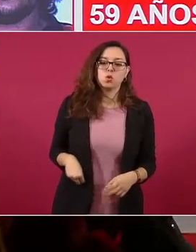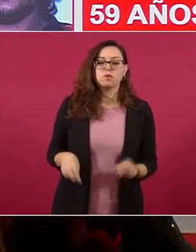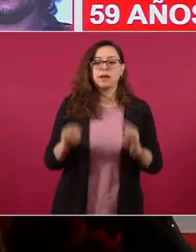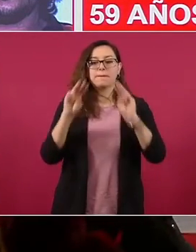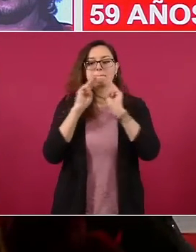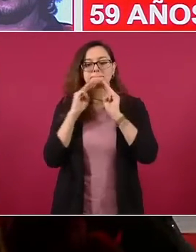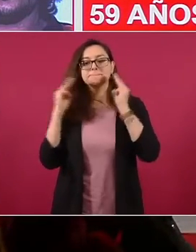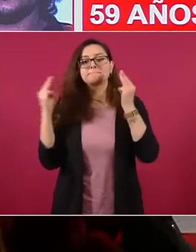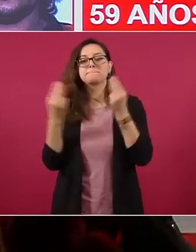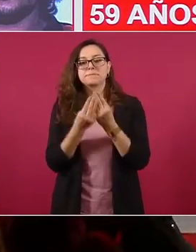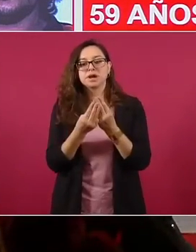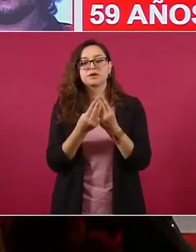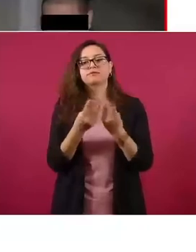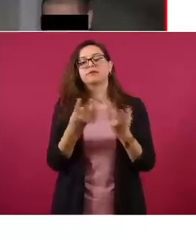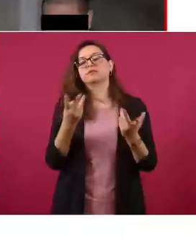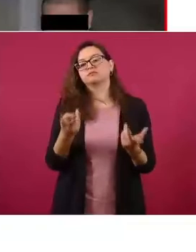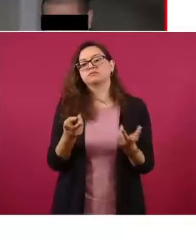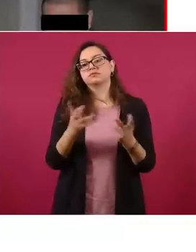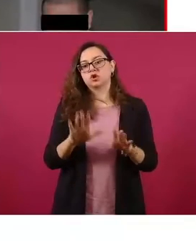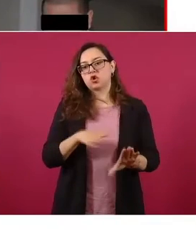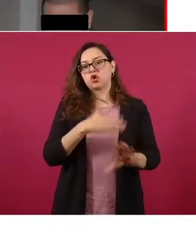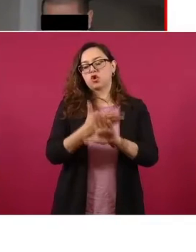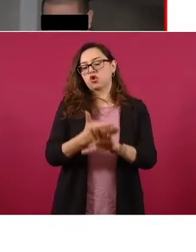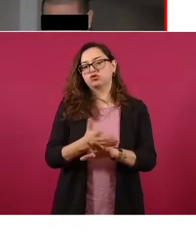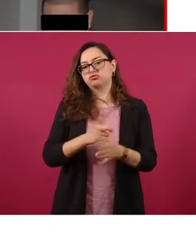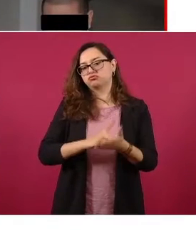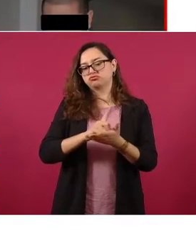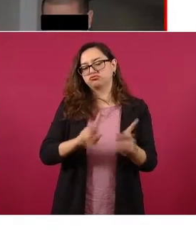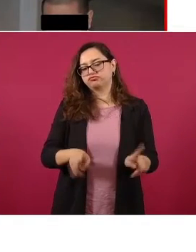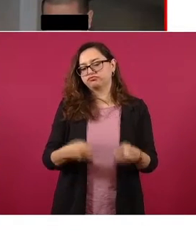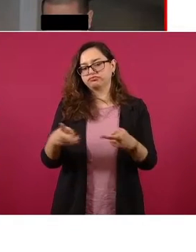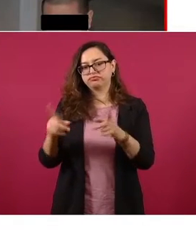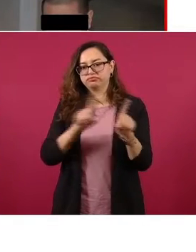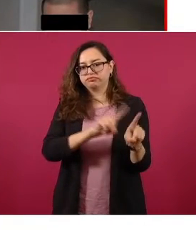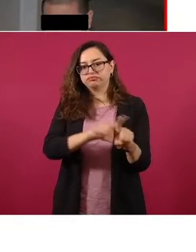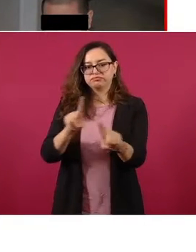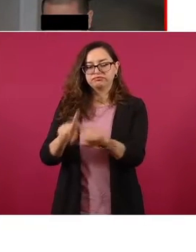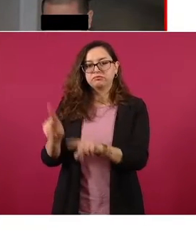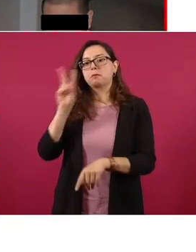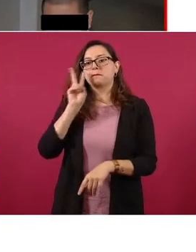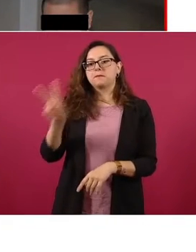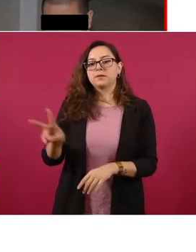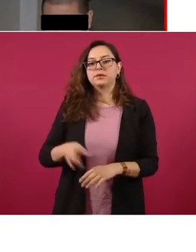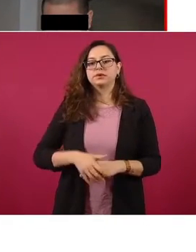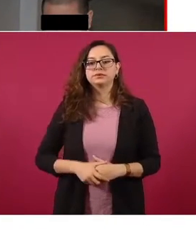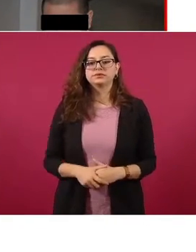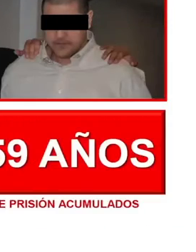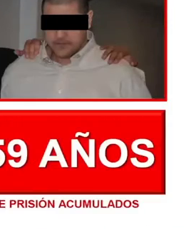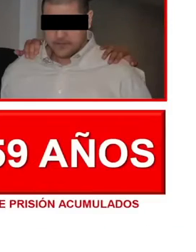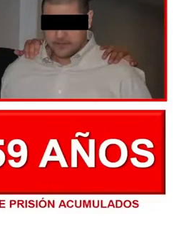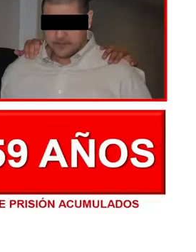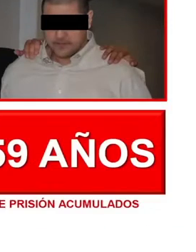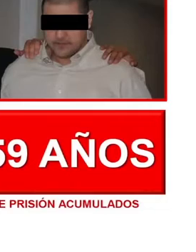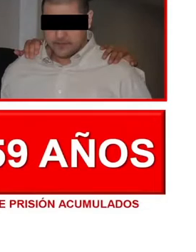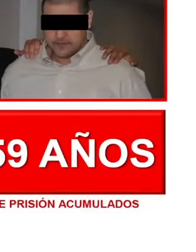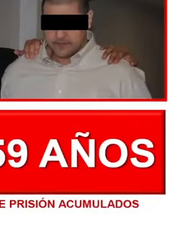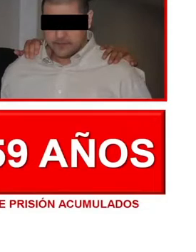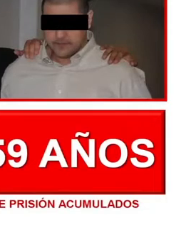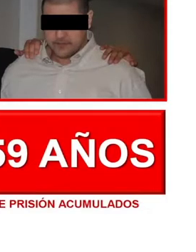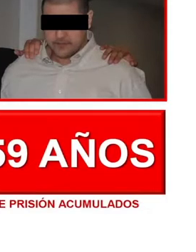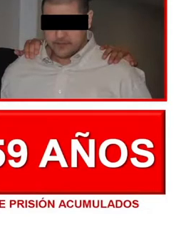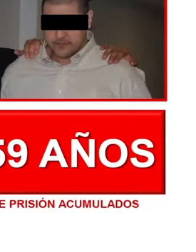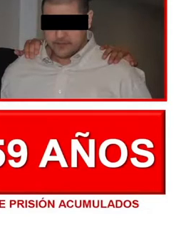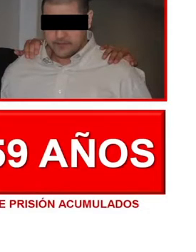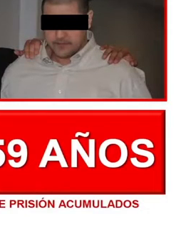organizada, en la hipótesis contra la salud, recursos de procedencia ilícito, recursos que tienen que ver